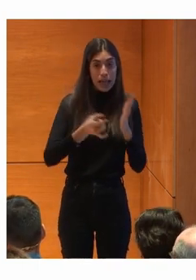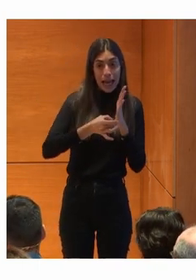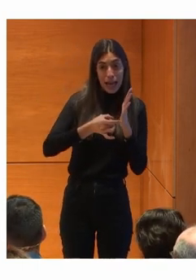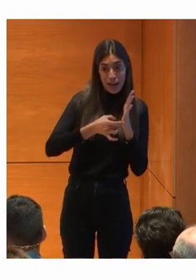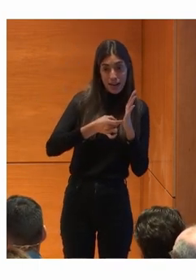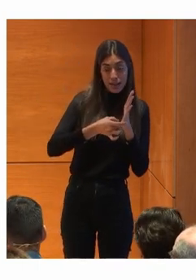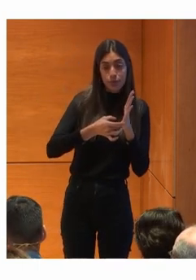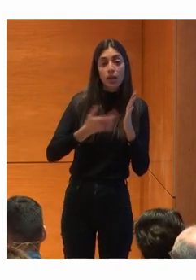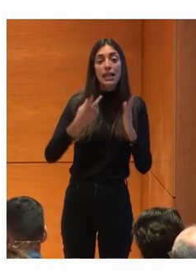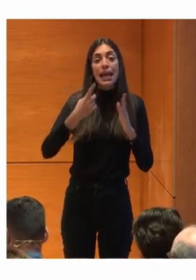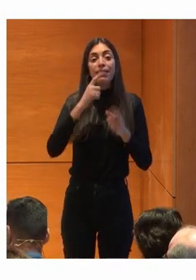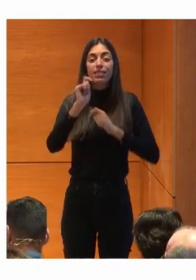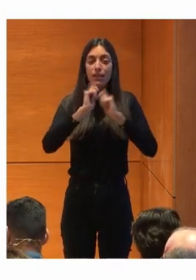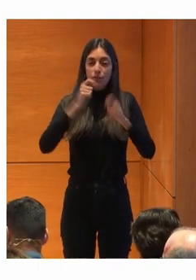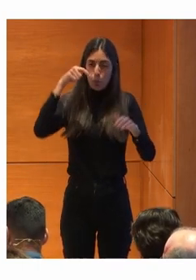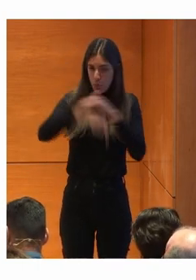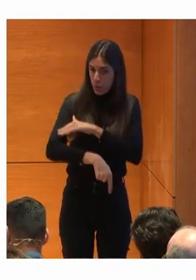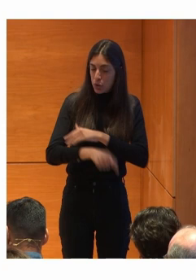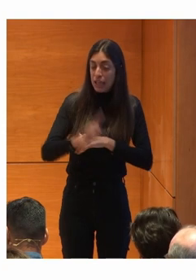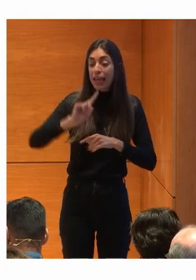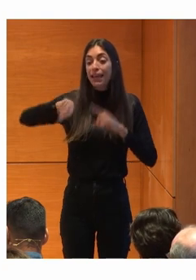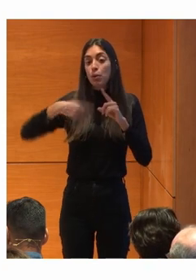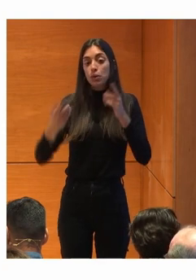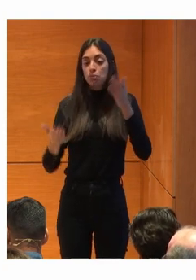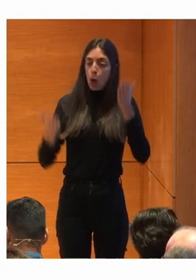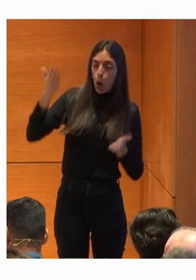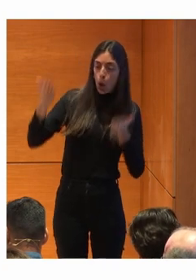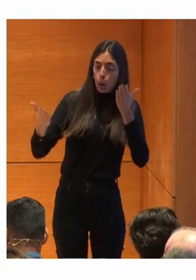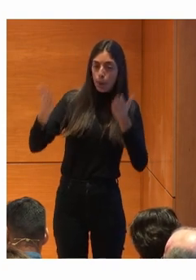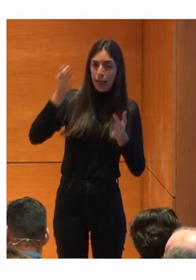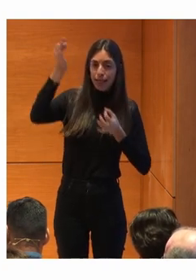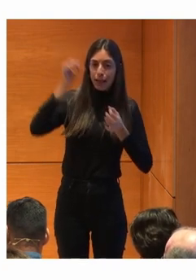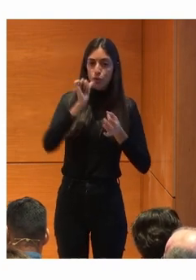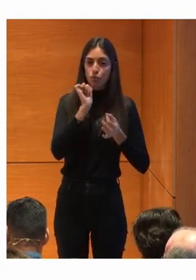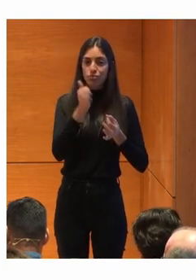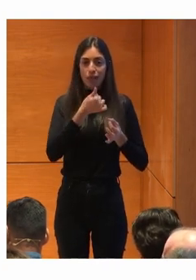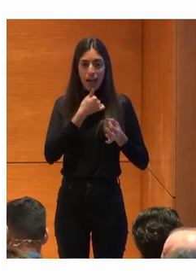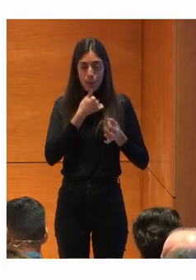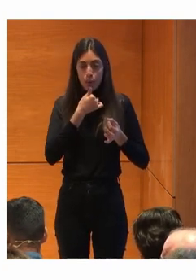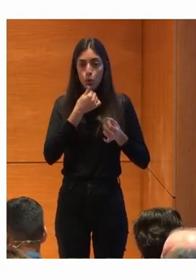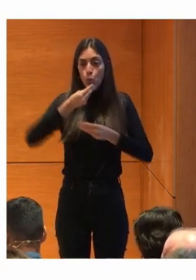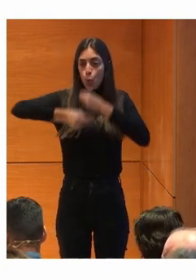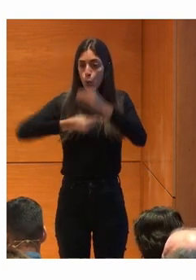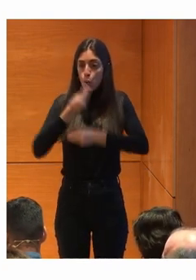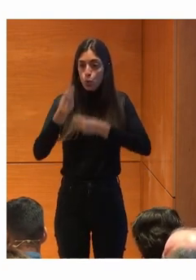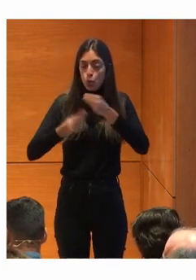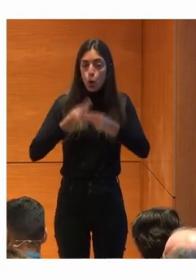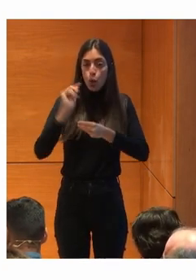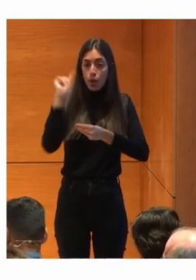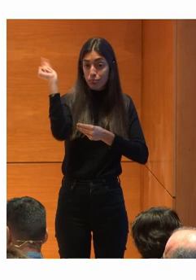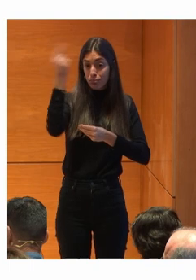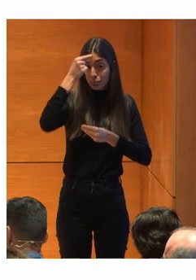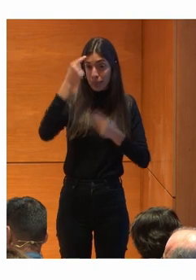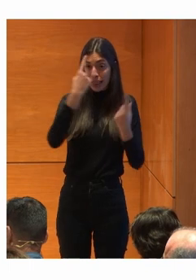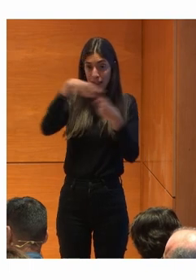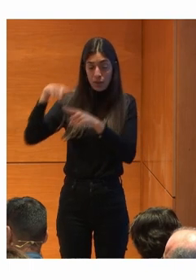Con entrevistas en profundidad Y luego además Lo comparamos Con datos anónimos De uso De diferentes skills Para ver si